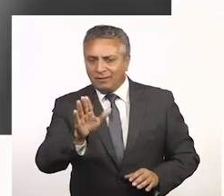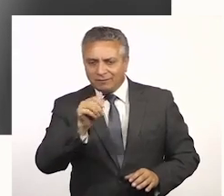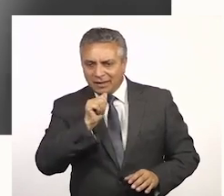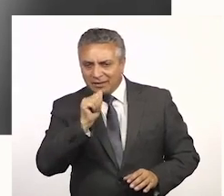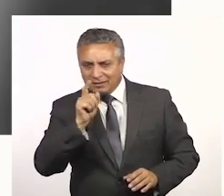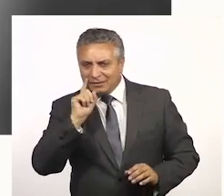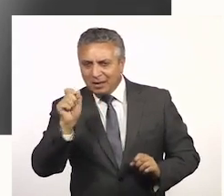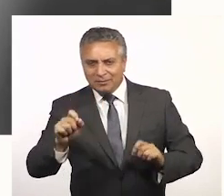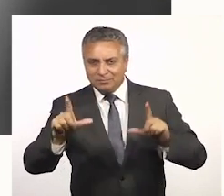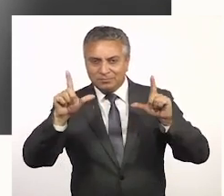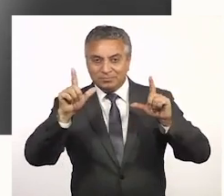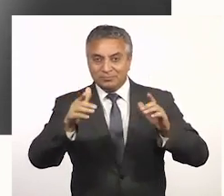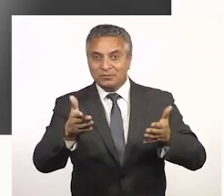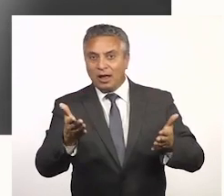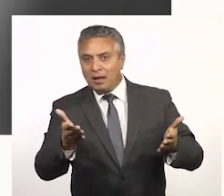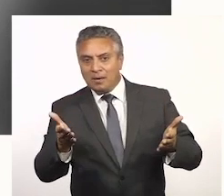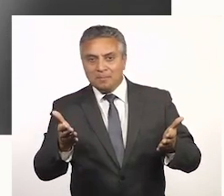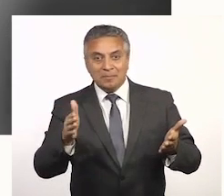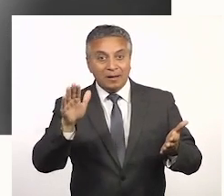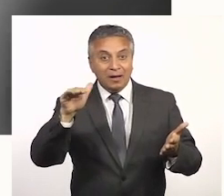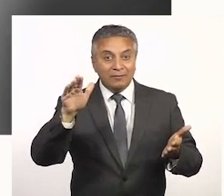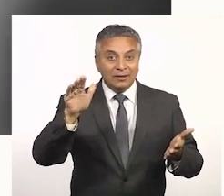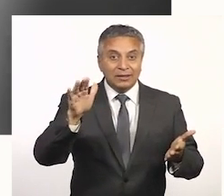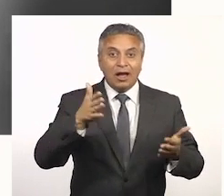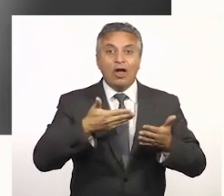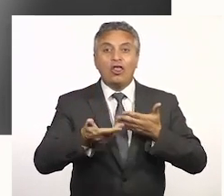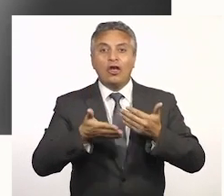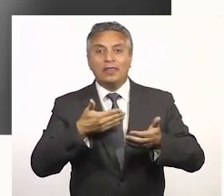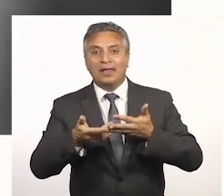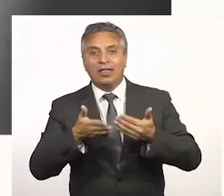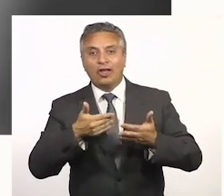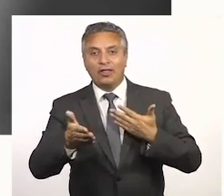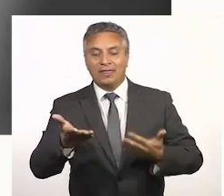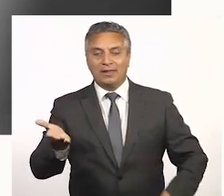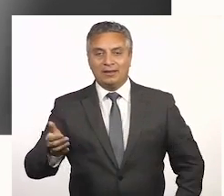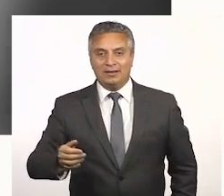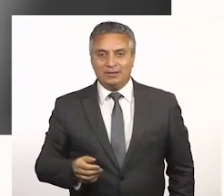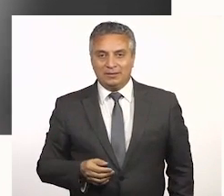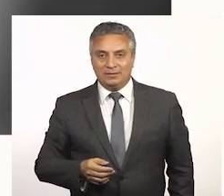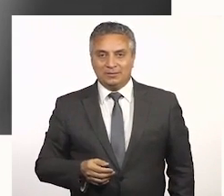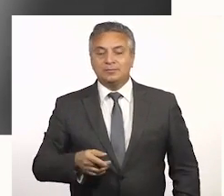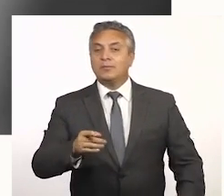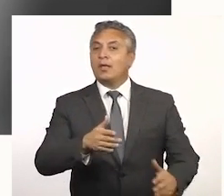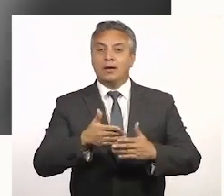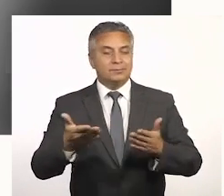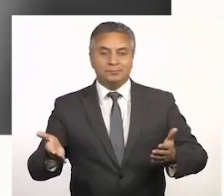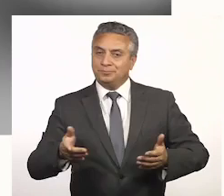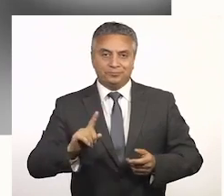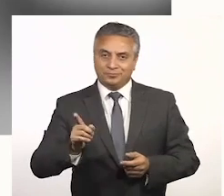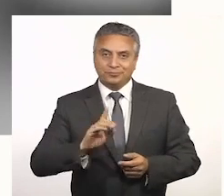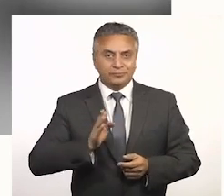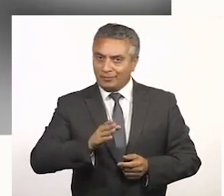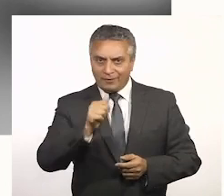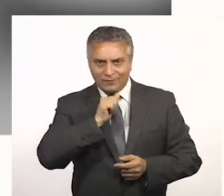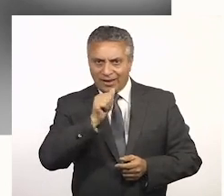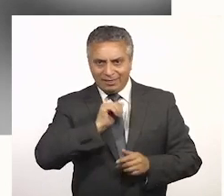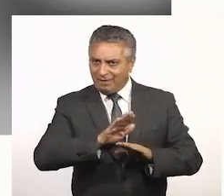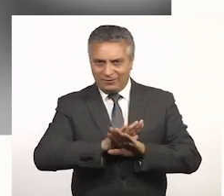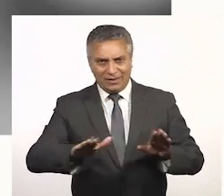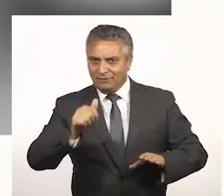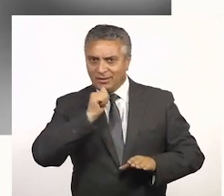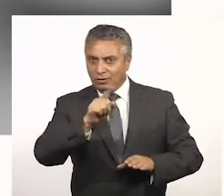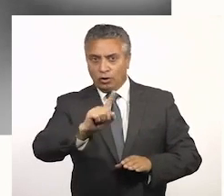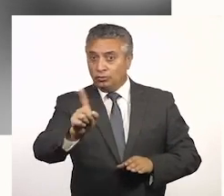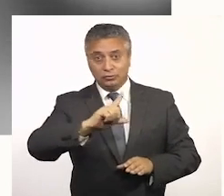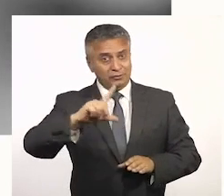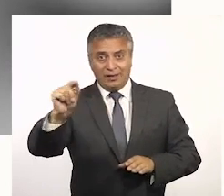Todavía no me aparece este caballero. Feña, ¿dónde estás? No, si todavía no